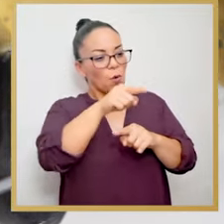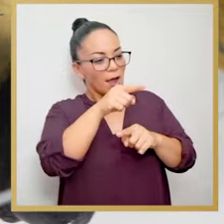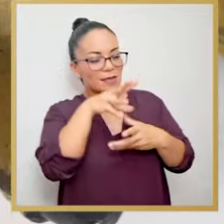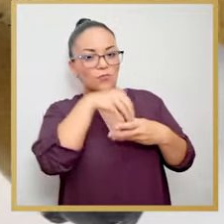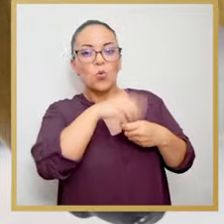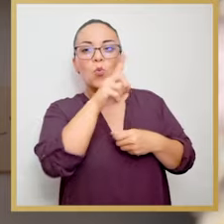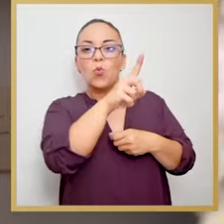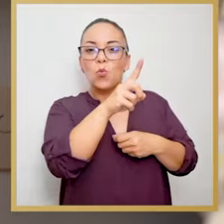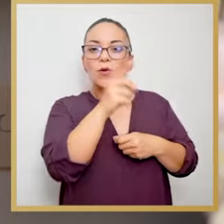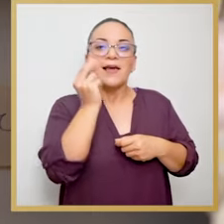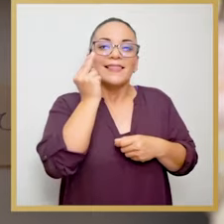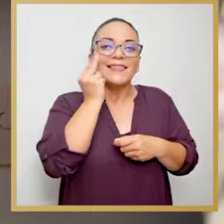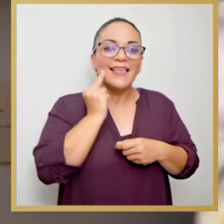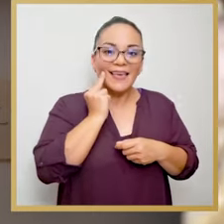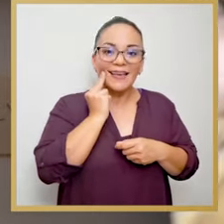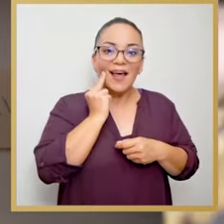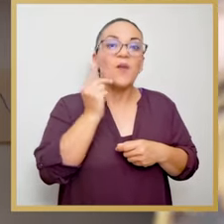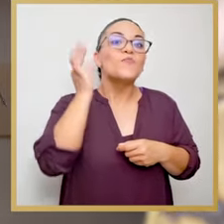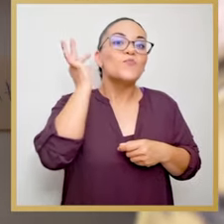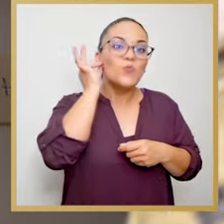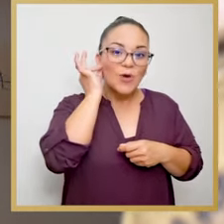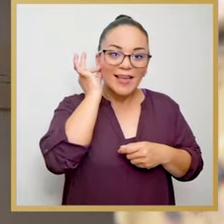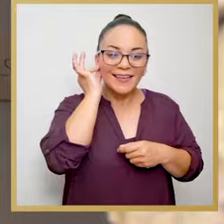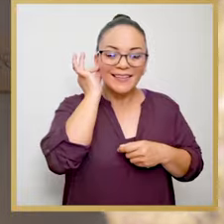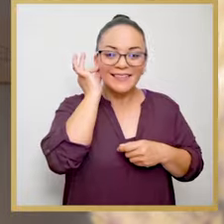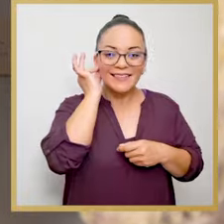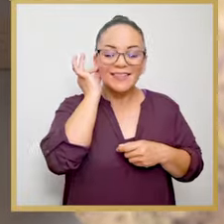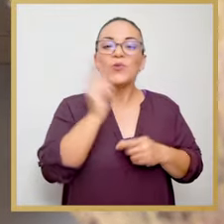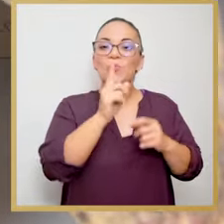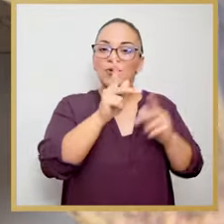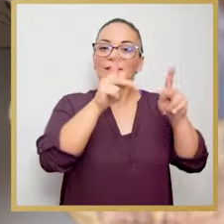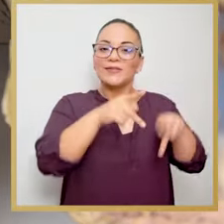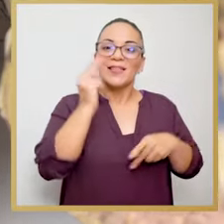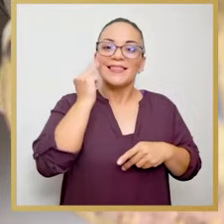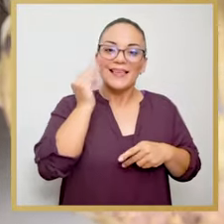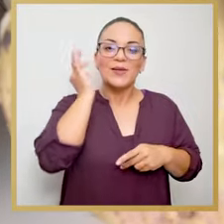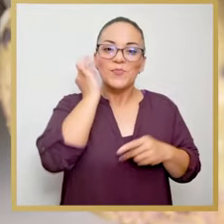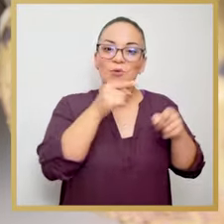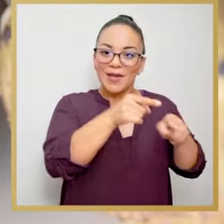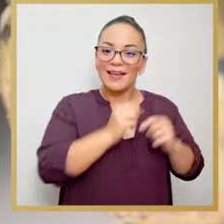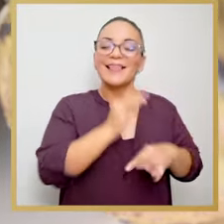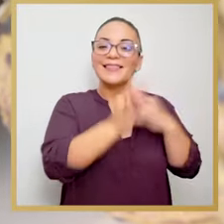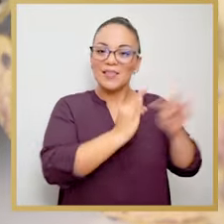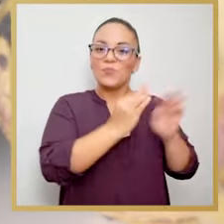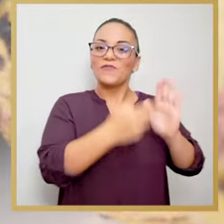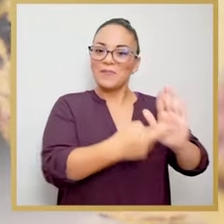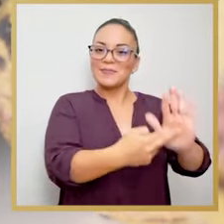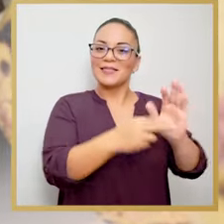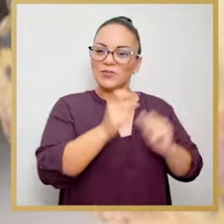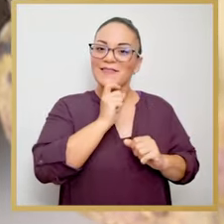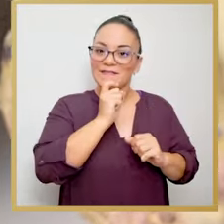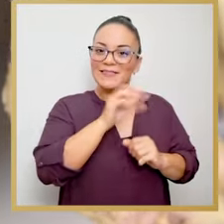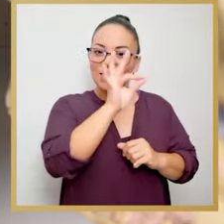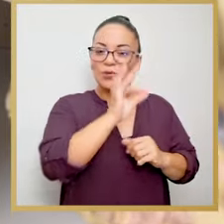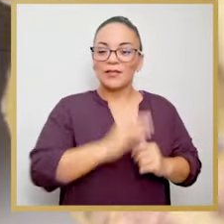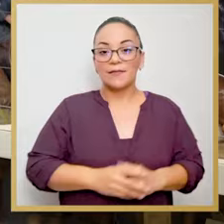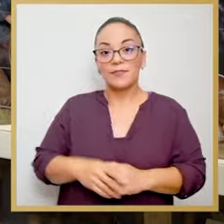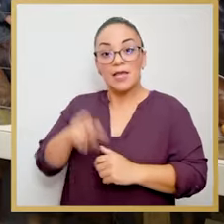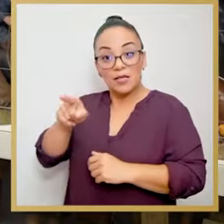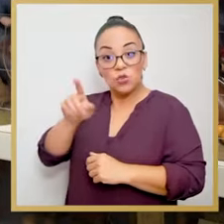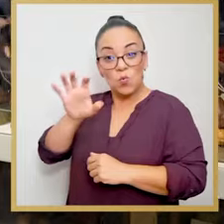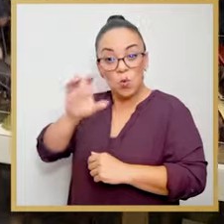negra, es excepcional encontrar una mujer, una persona negra, en ese tipo de representaciones.